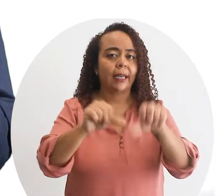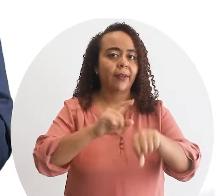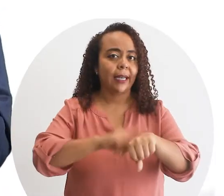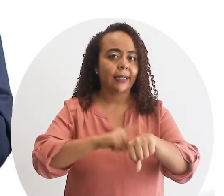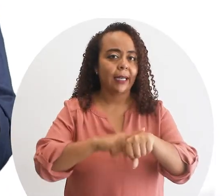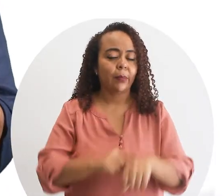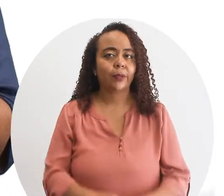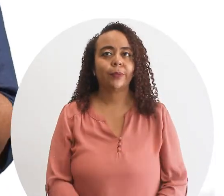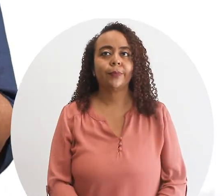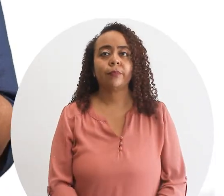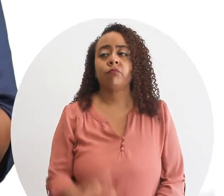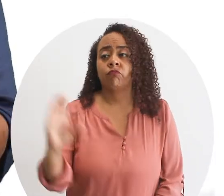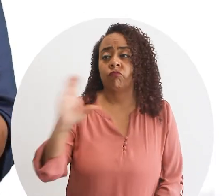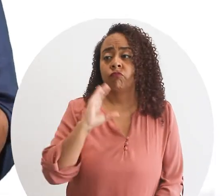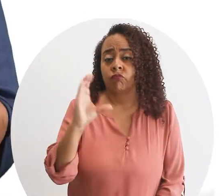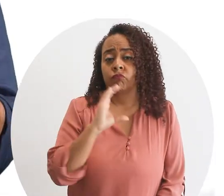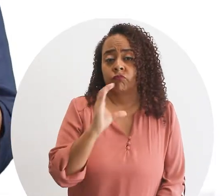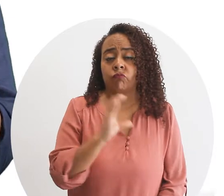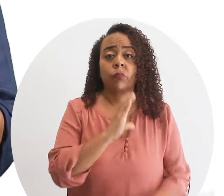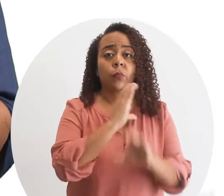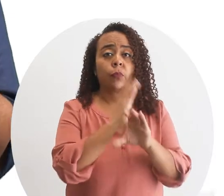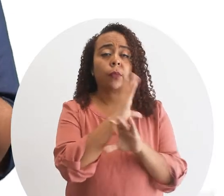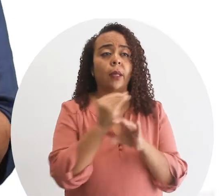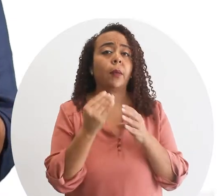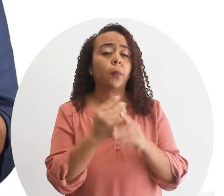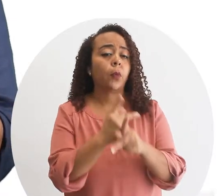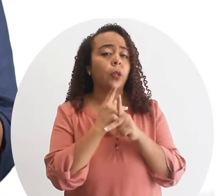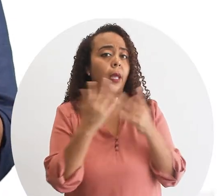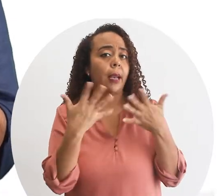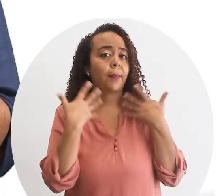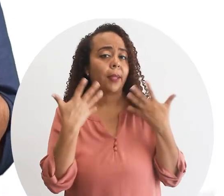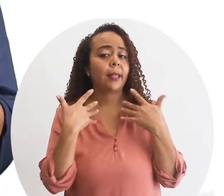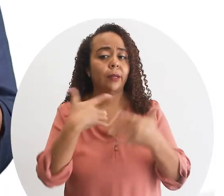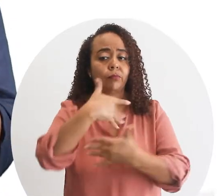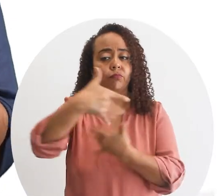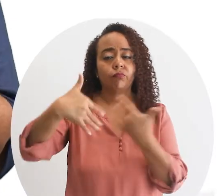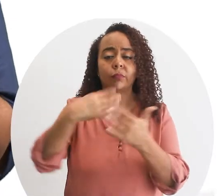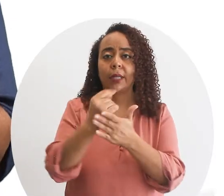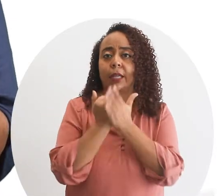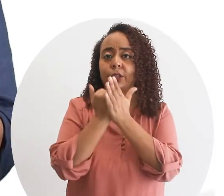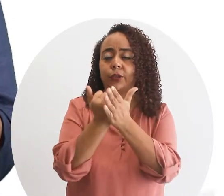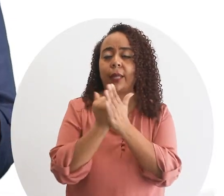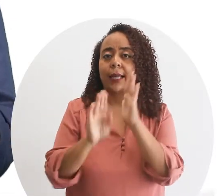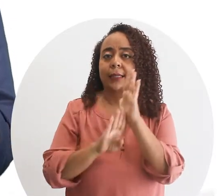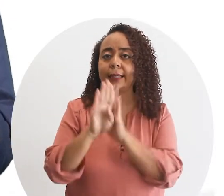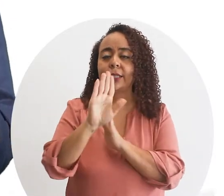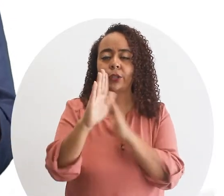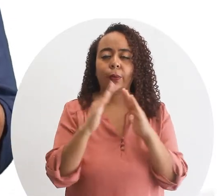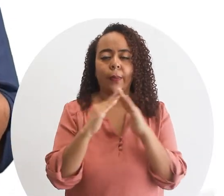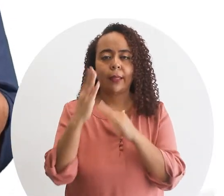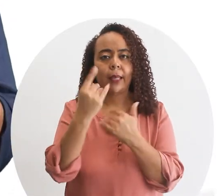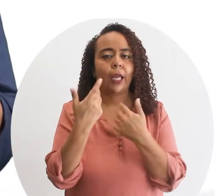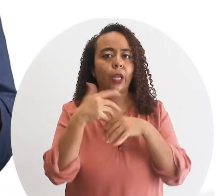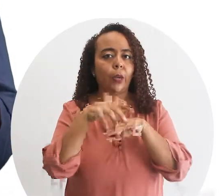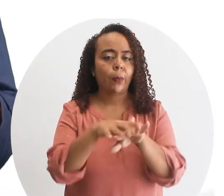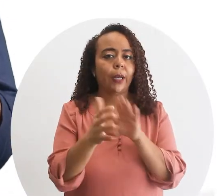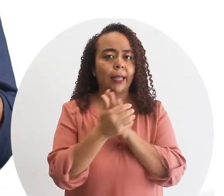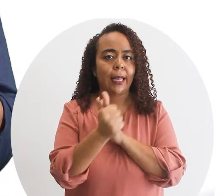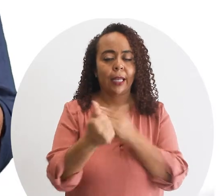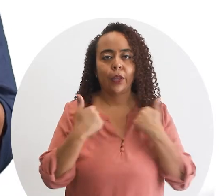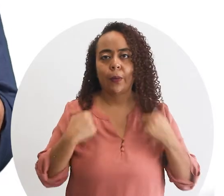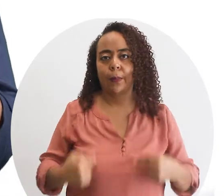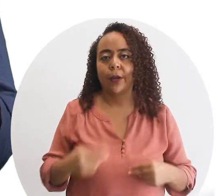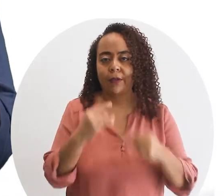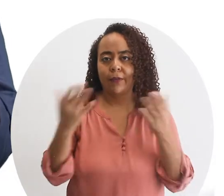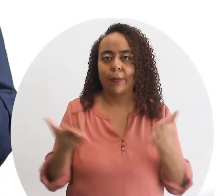sostenible en el tiempo que el ingresos que cuide y proteja el ambiente que conviva y ayude a crecer a su comunidad y que incorpore a